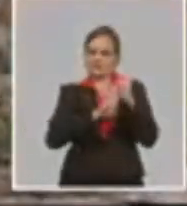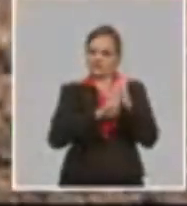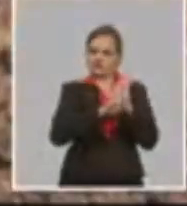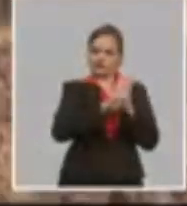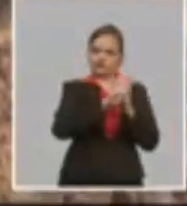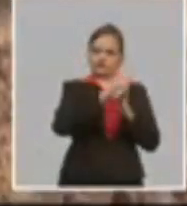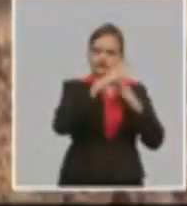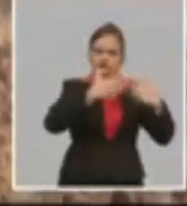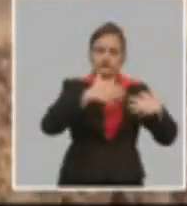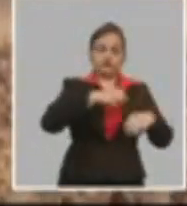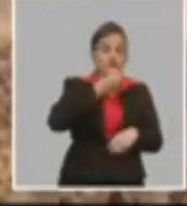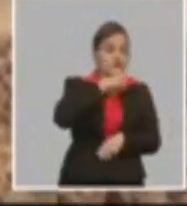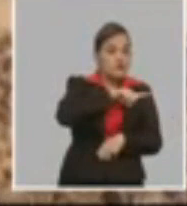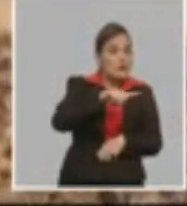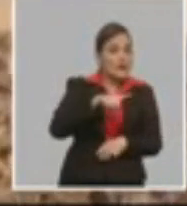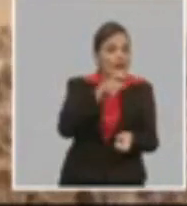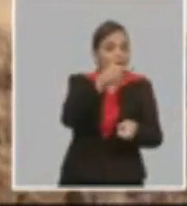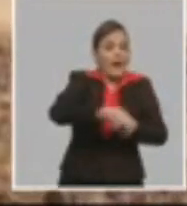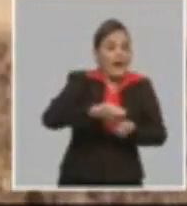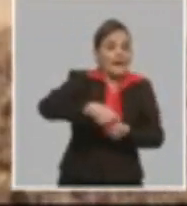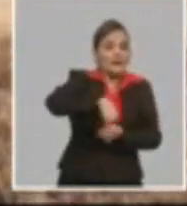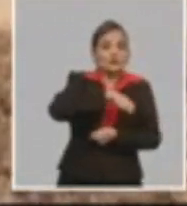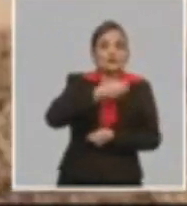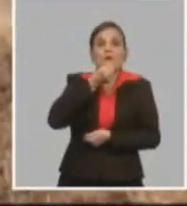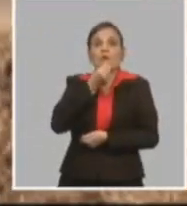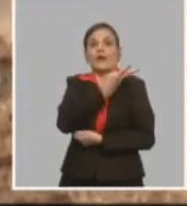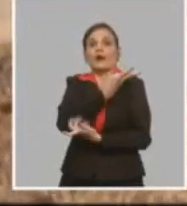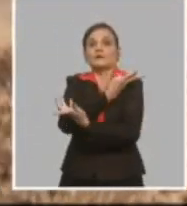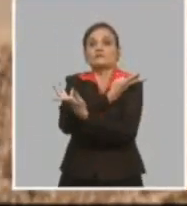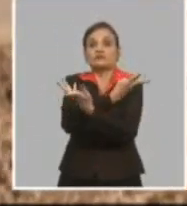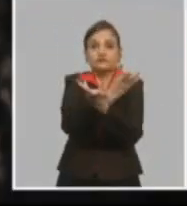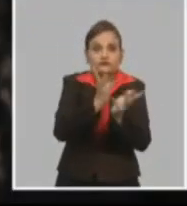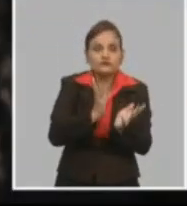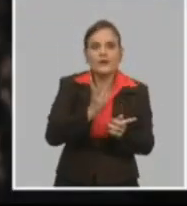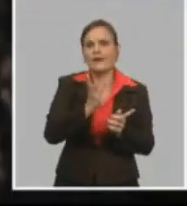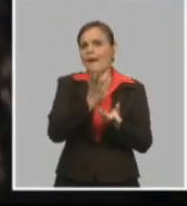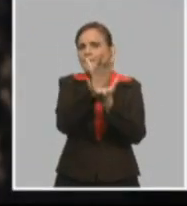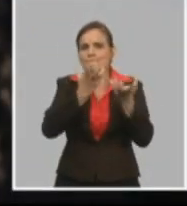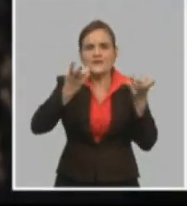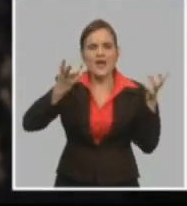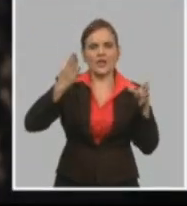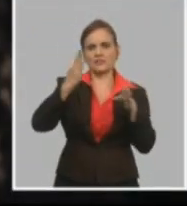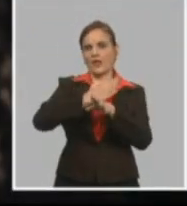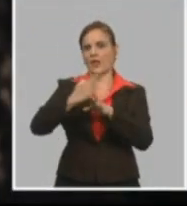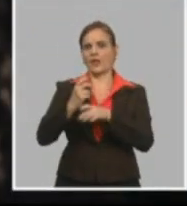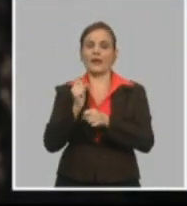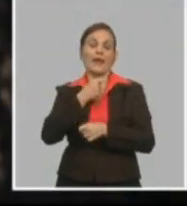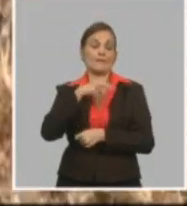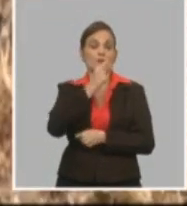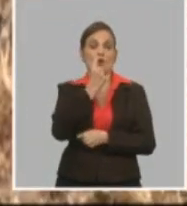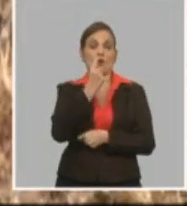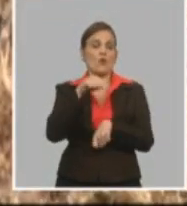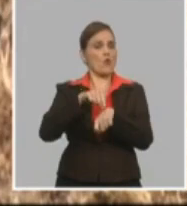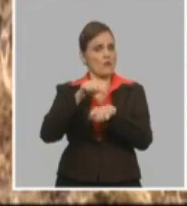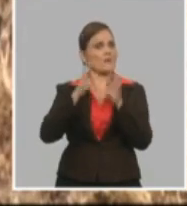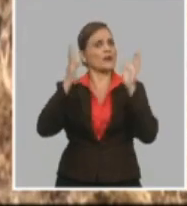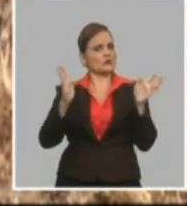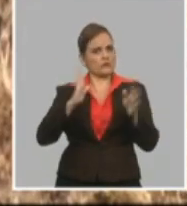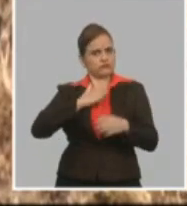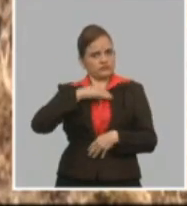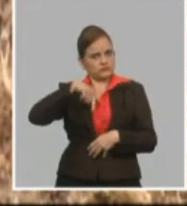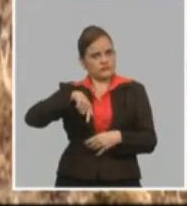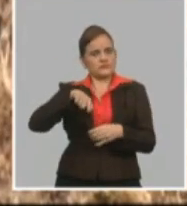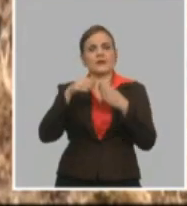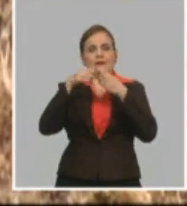una agricultura que además garantice la vianda en los dos periodos. Nosotros tenemos un periodo donde en un momento